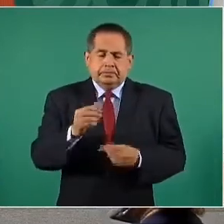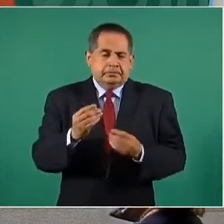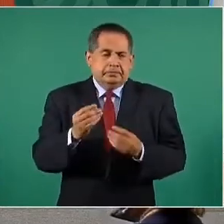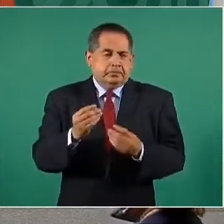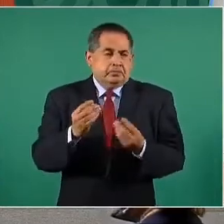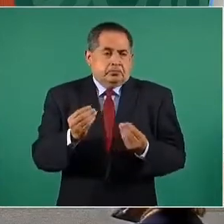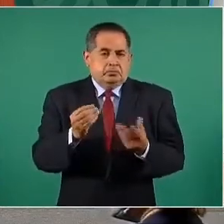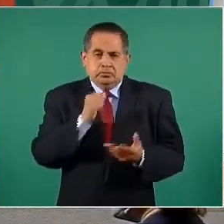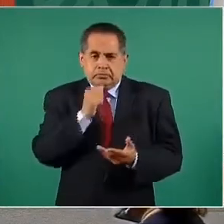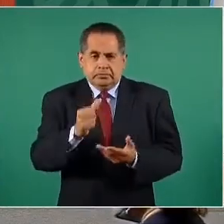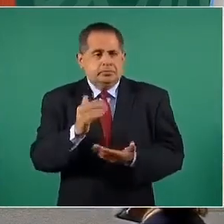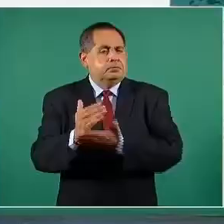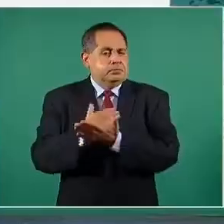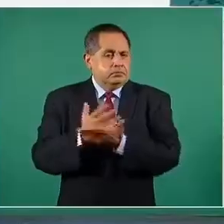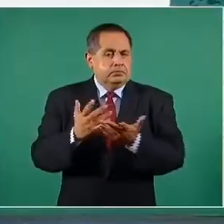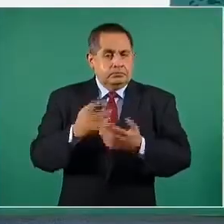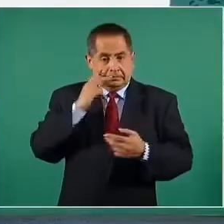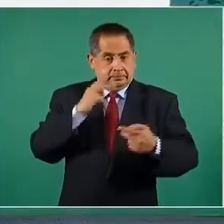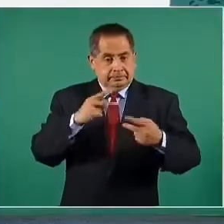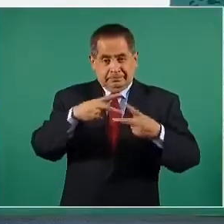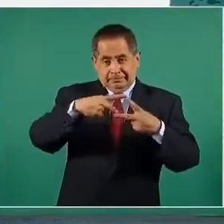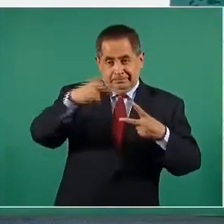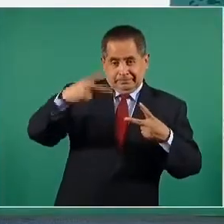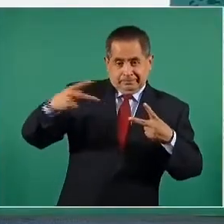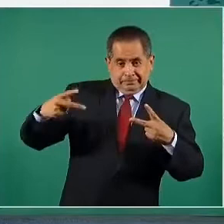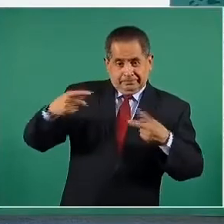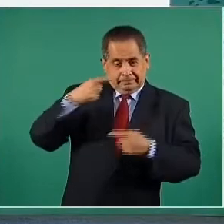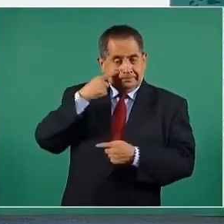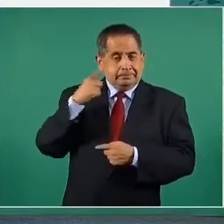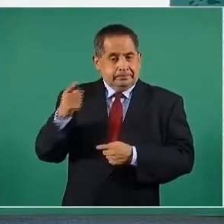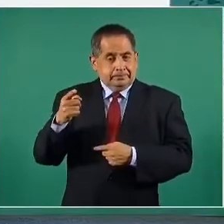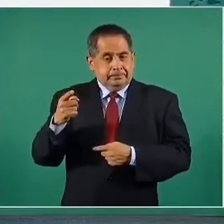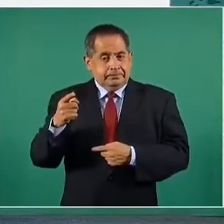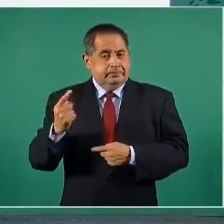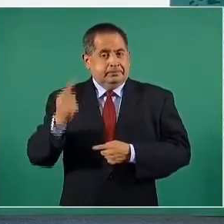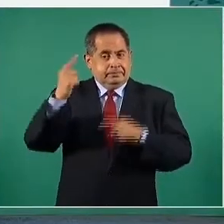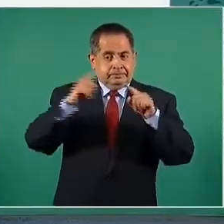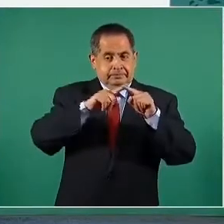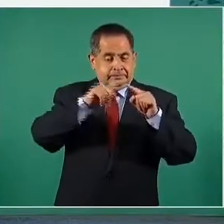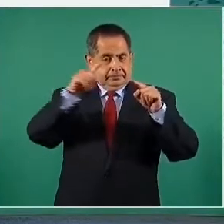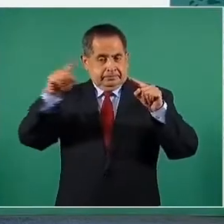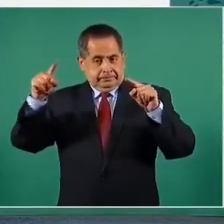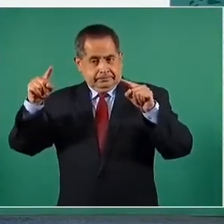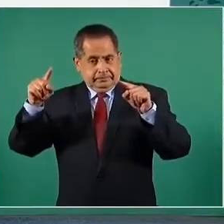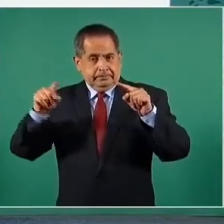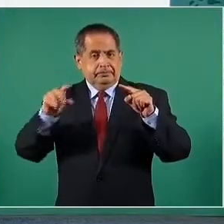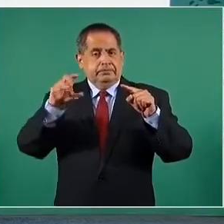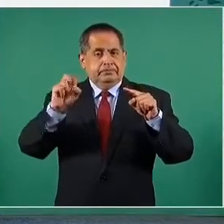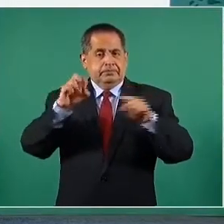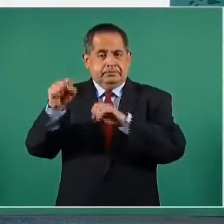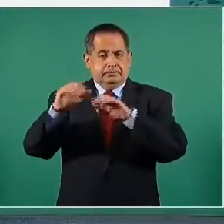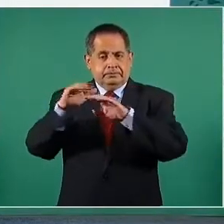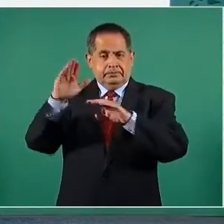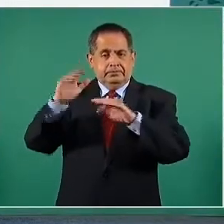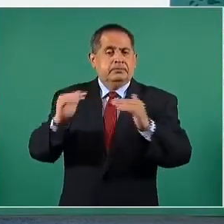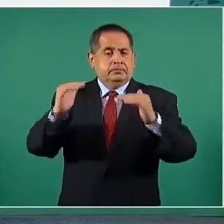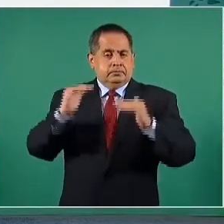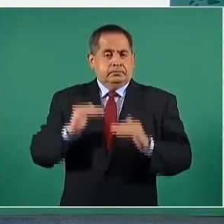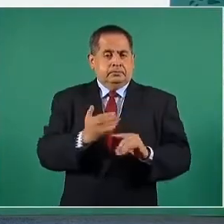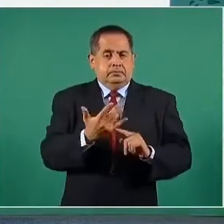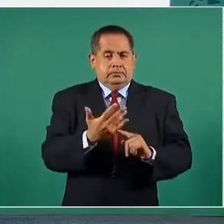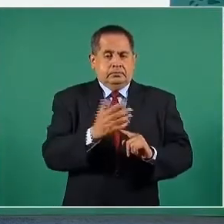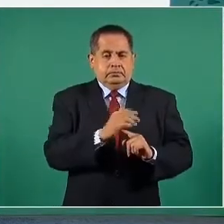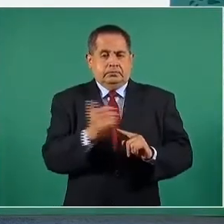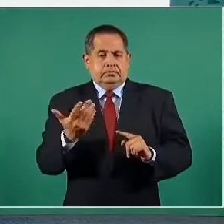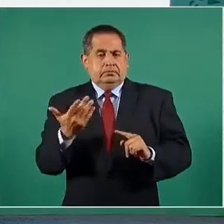importante porque estas dos curvas son la de personas de 60 y más y las de 50 a 59,